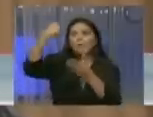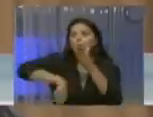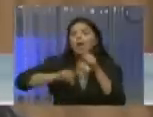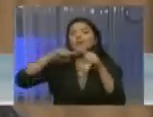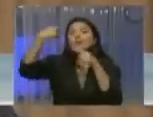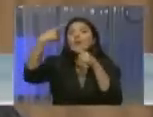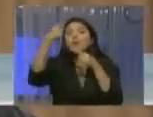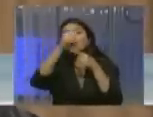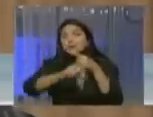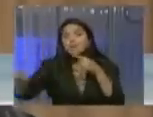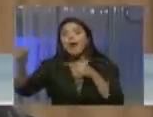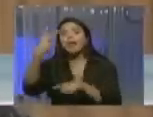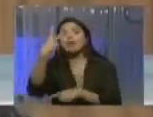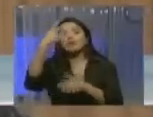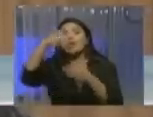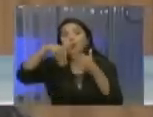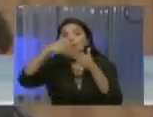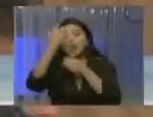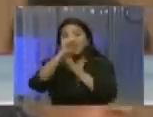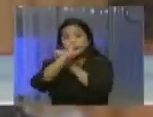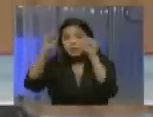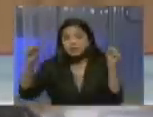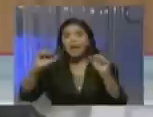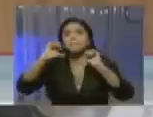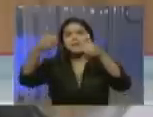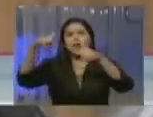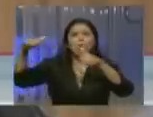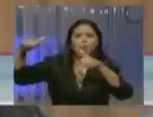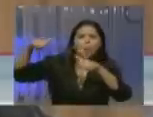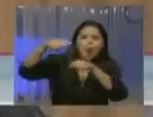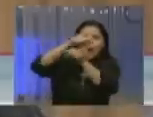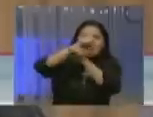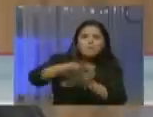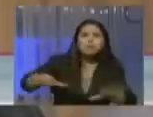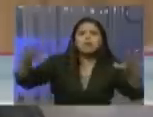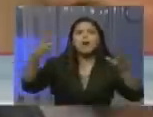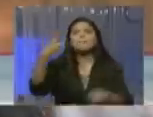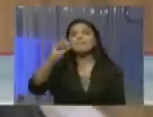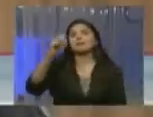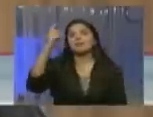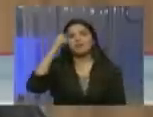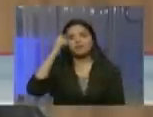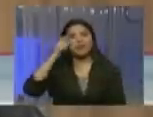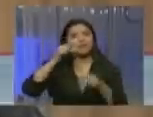semana, a las 2.00 de la mañana, comienzan los bombardeos por 20 días consecutivos.